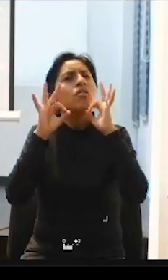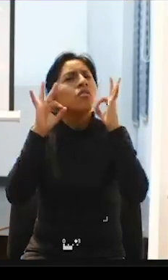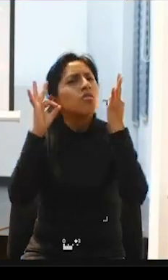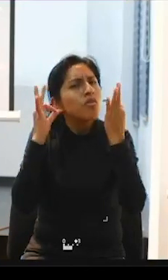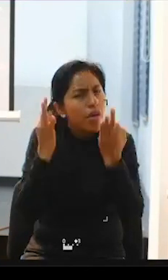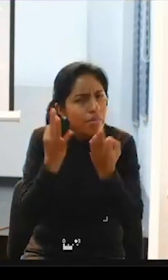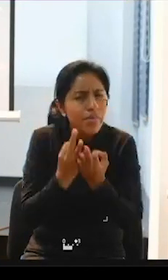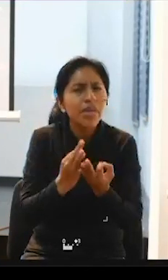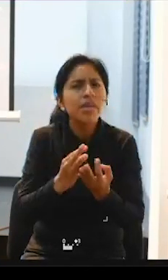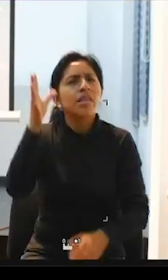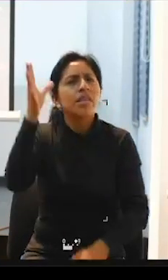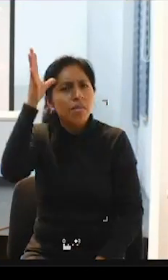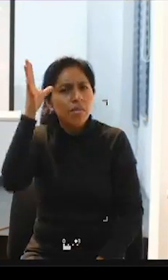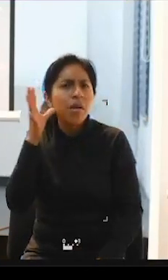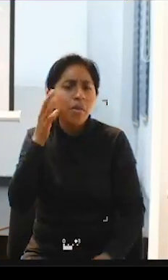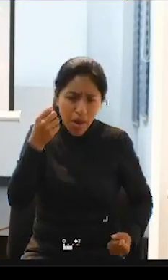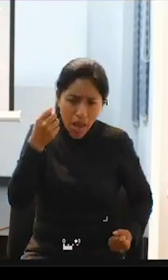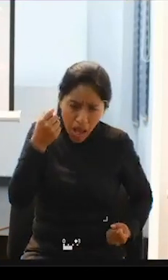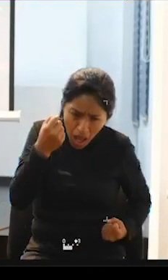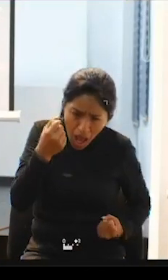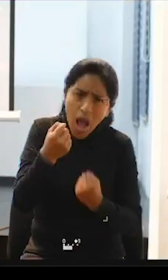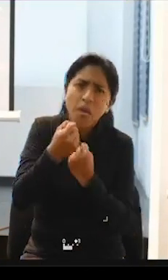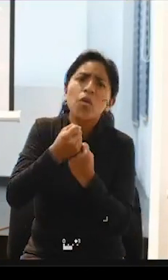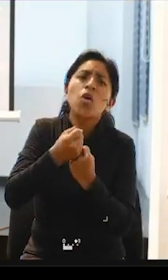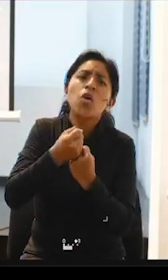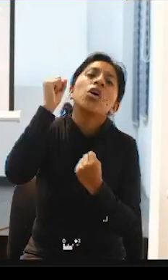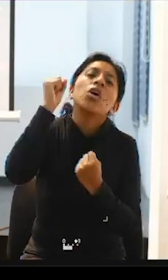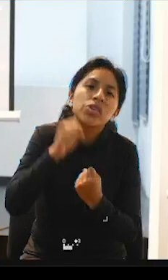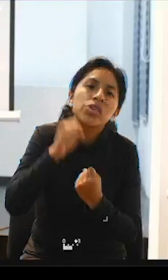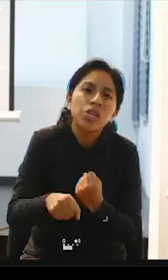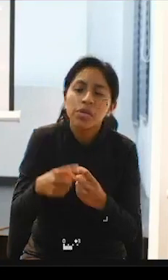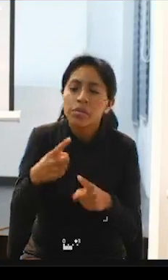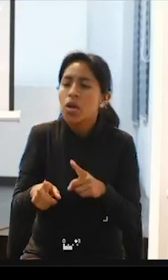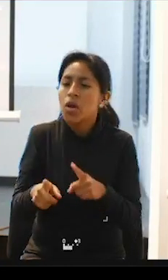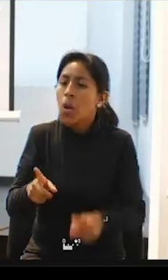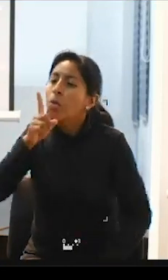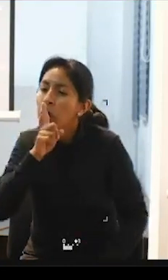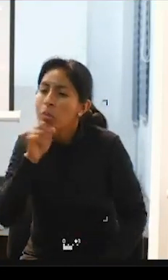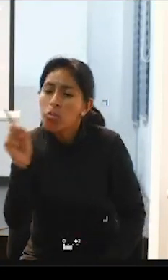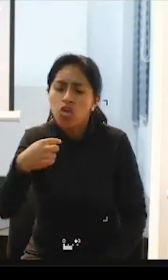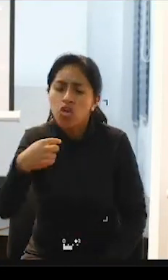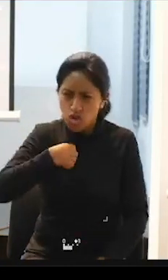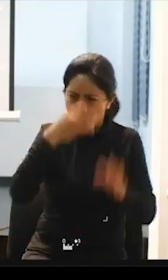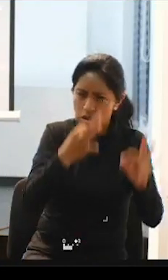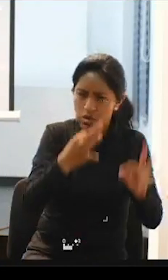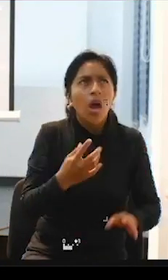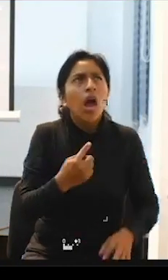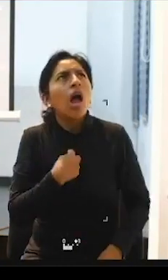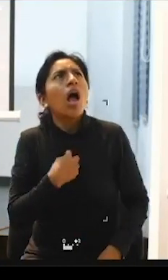apoyar ¿sí? pero no tienen que quitarle la voz a sus hijos ¿no? eso es importante por eso nosotros primero